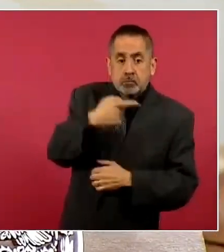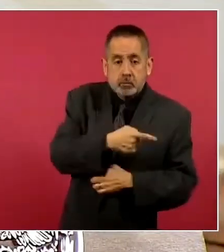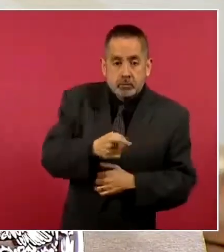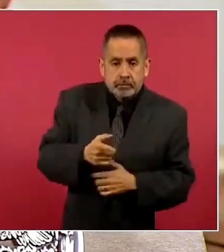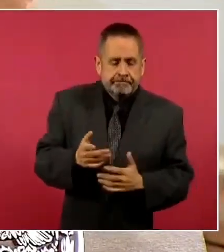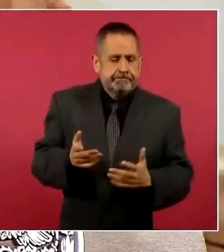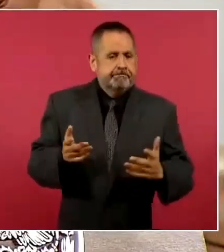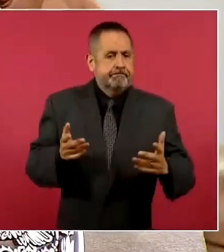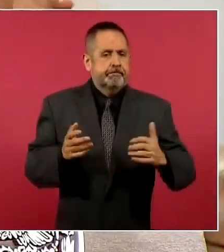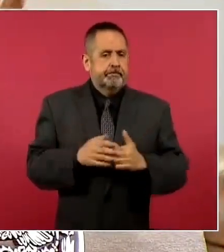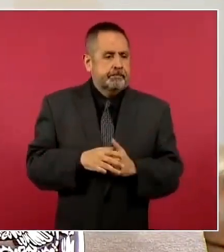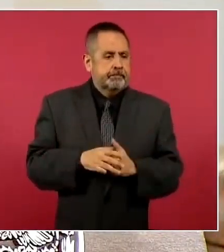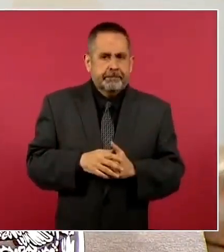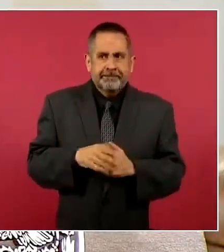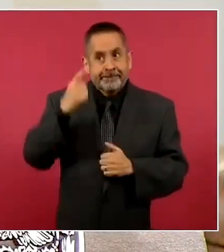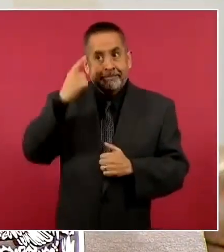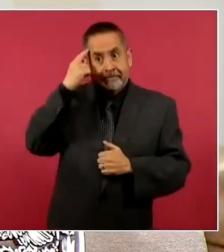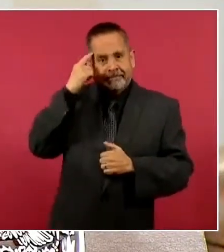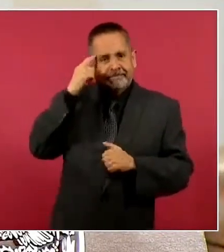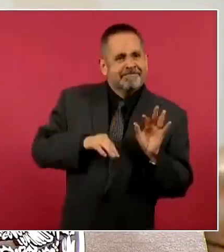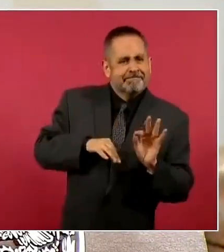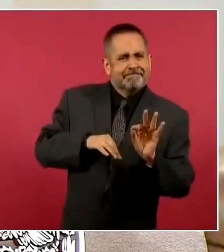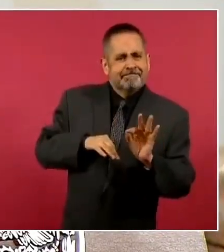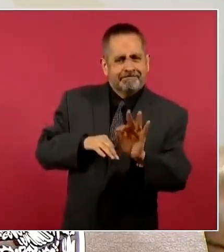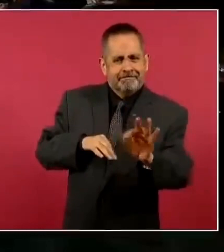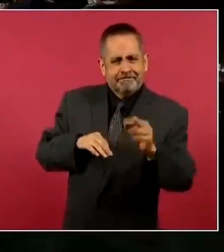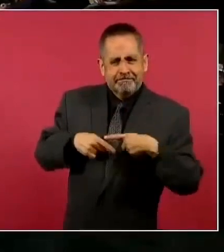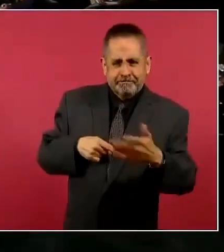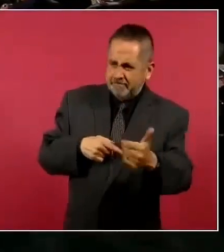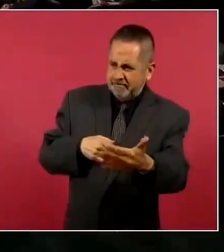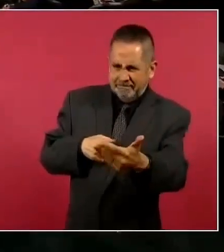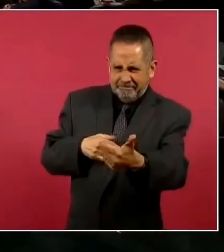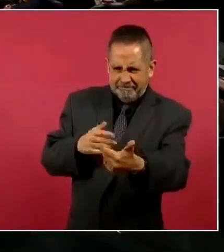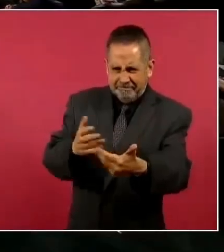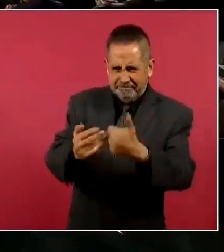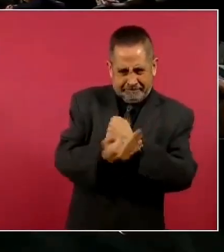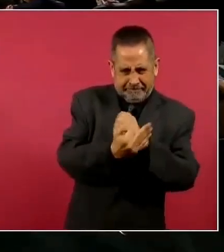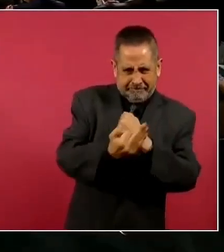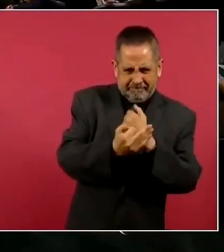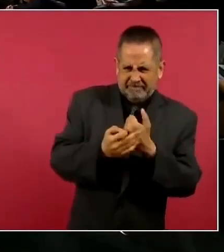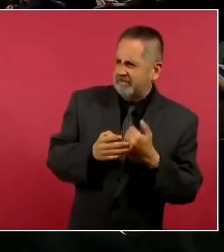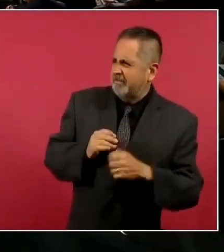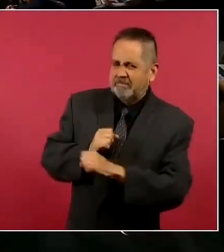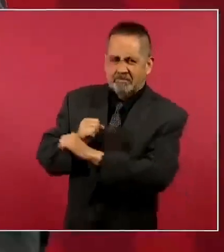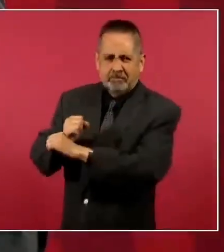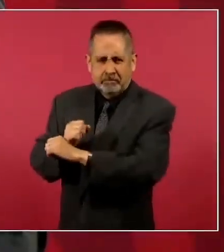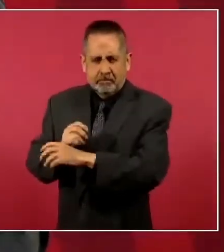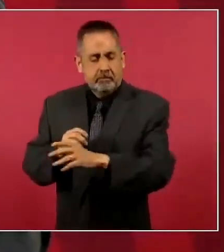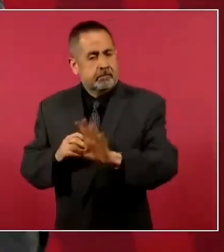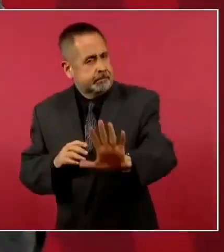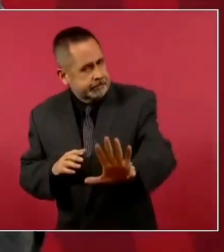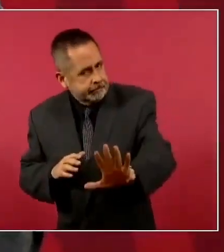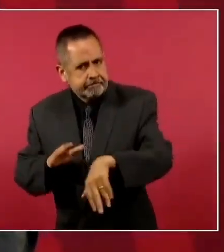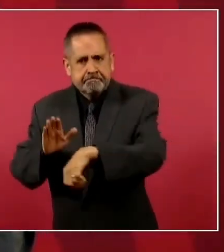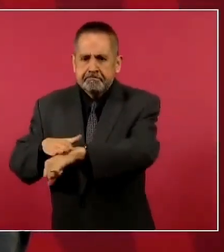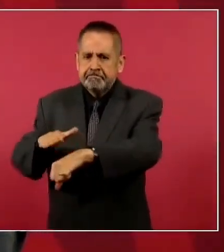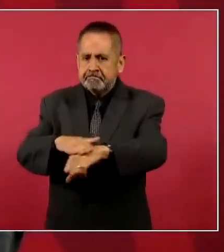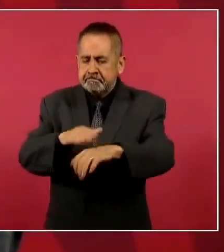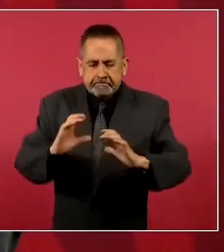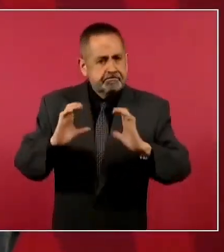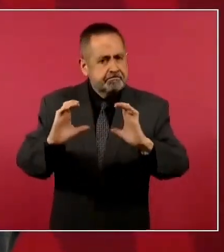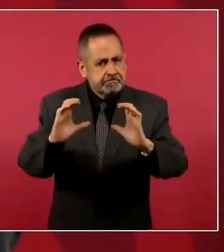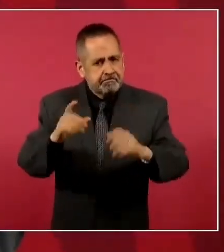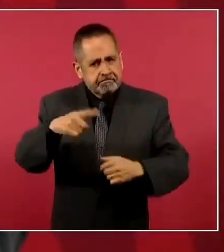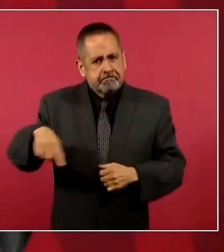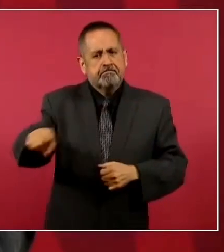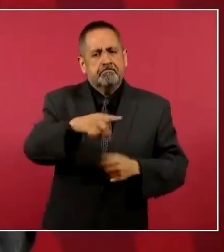usan a la gente, aprovecho para decirlo, para que la gente no se deje